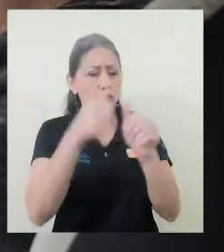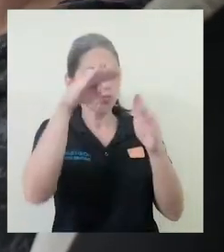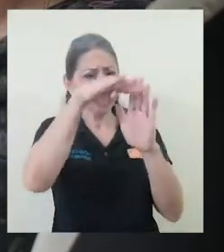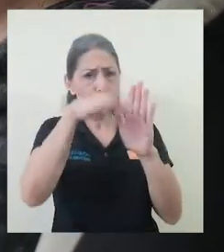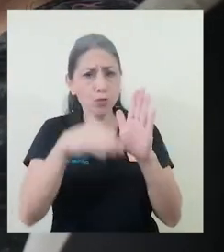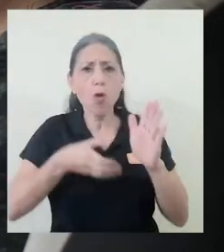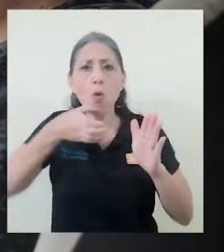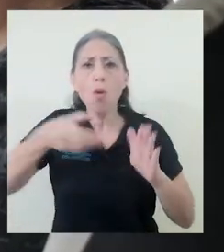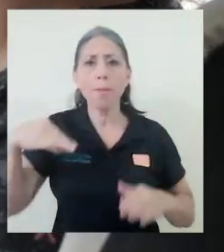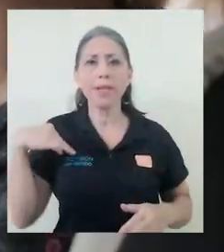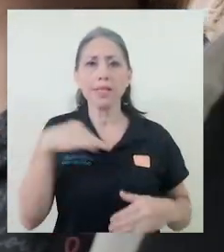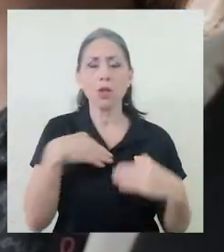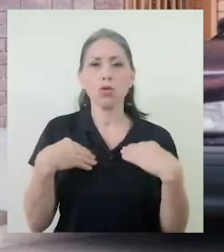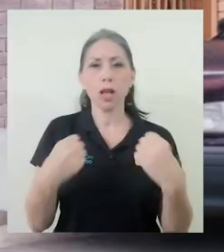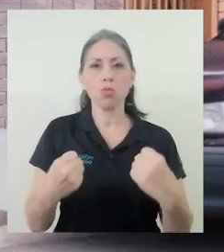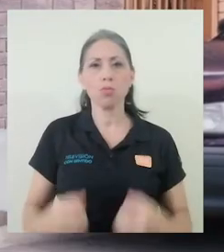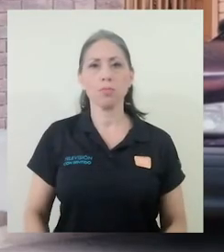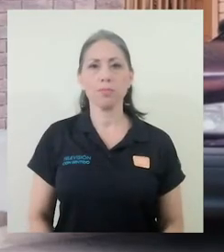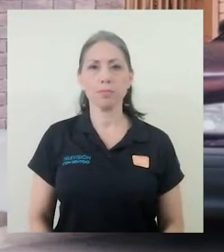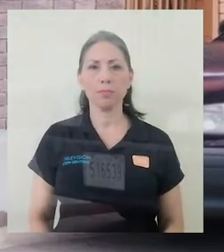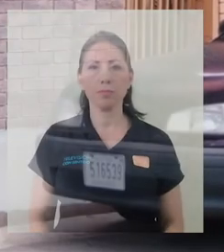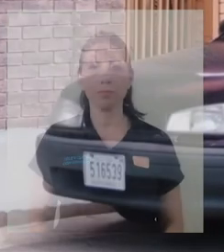protocolos del Ministerio de Salud.